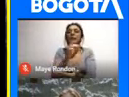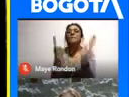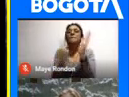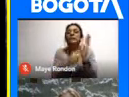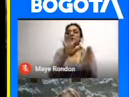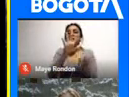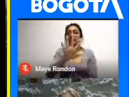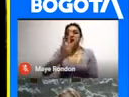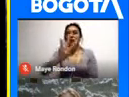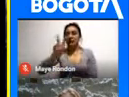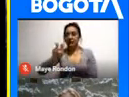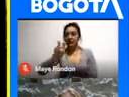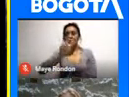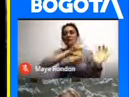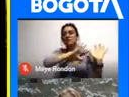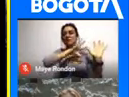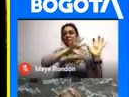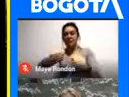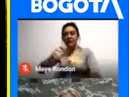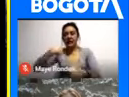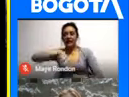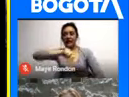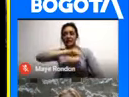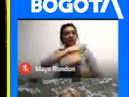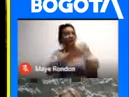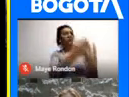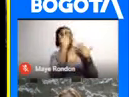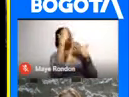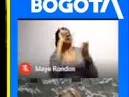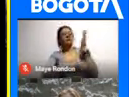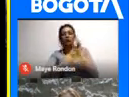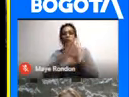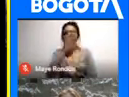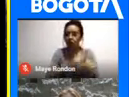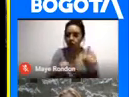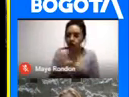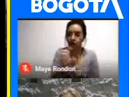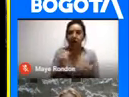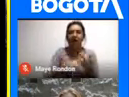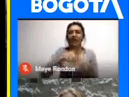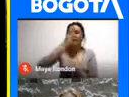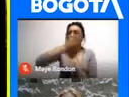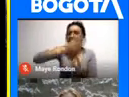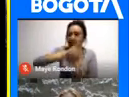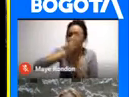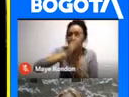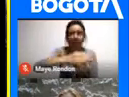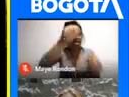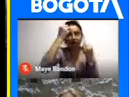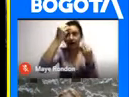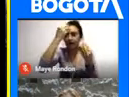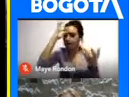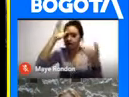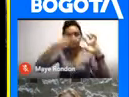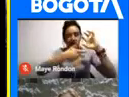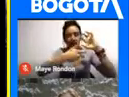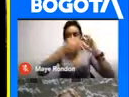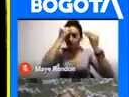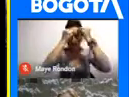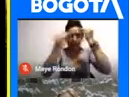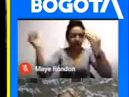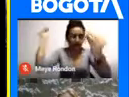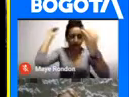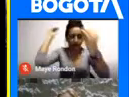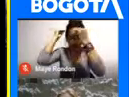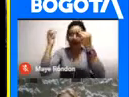Por fortuna Nos traen una cultura Una religión Nos sacan De toda esa barbarie Casi es lo que Lo que cuentan